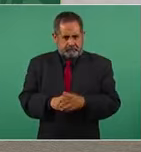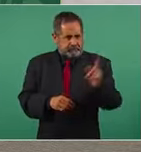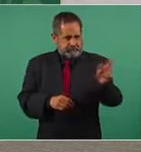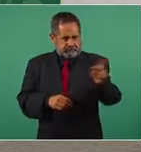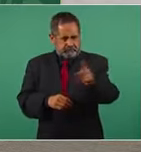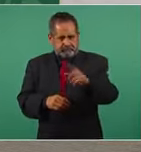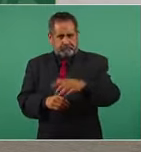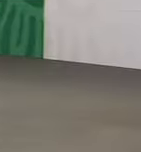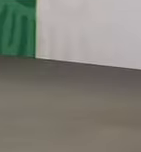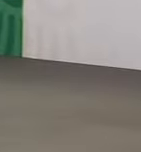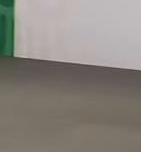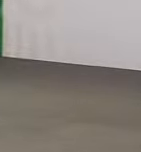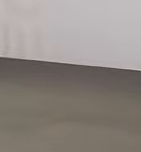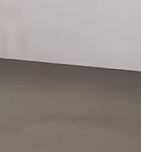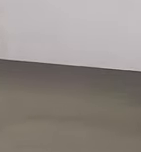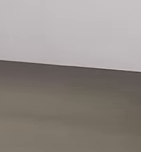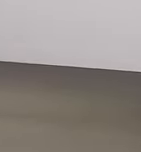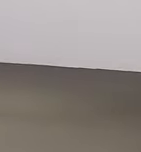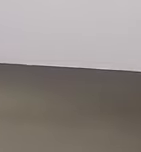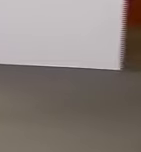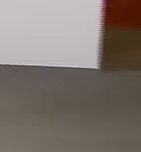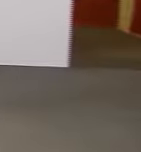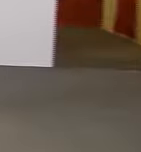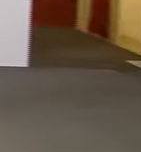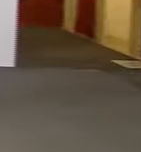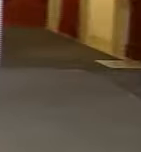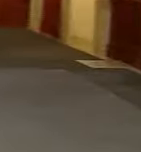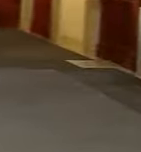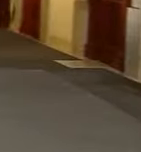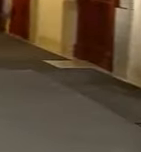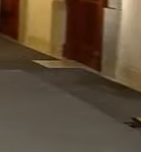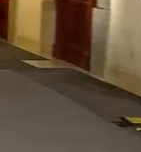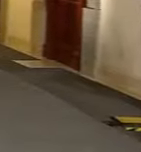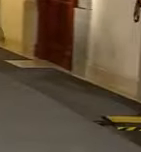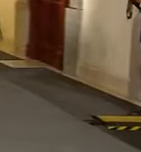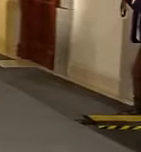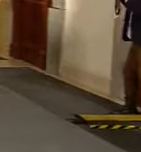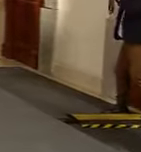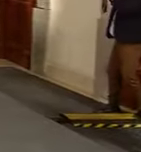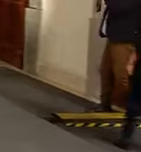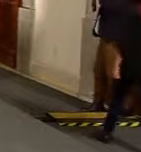dos pasen no Thank